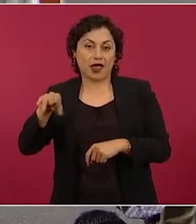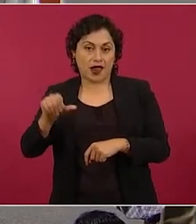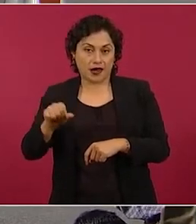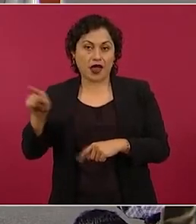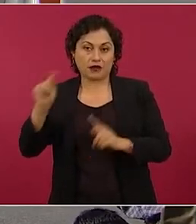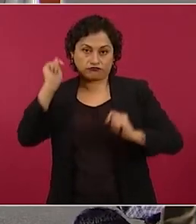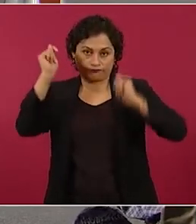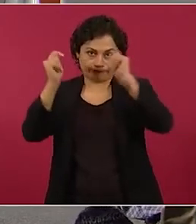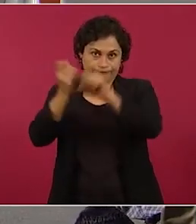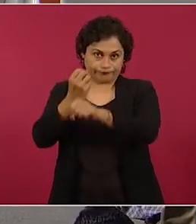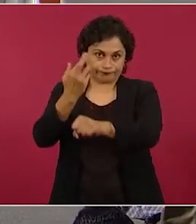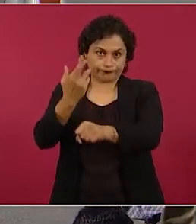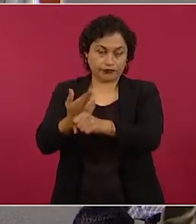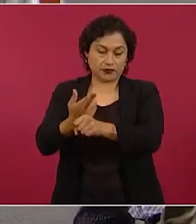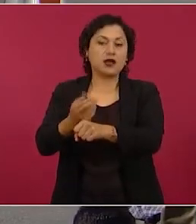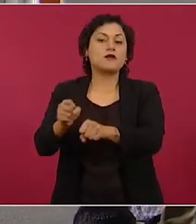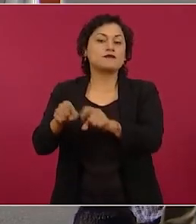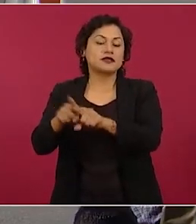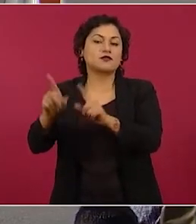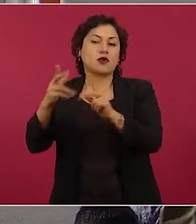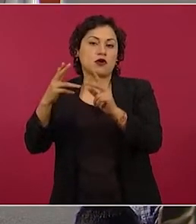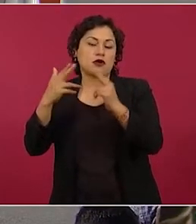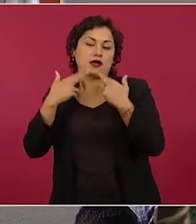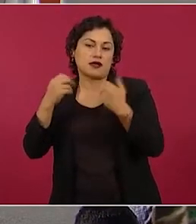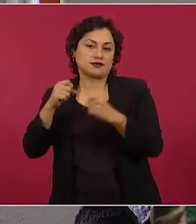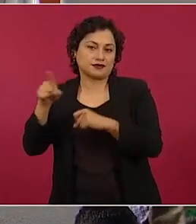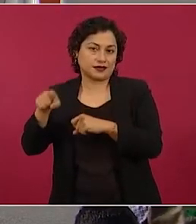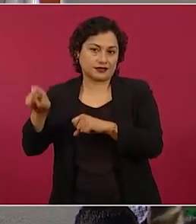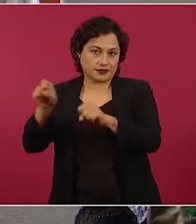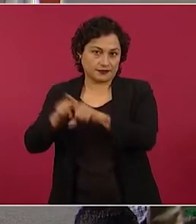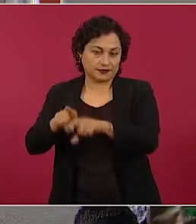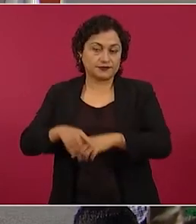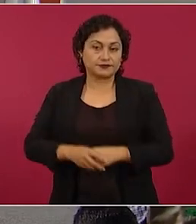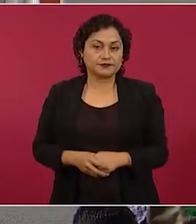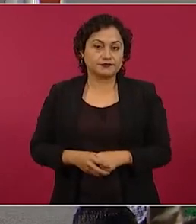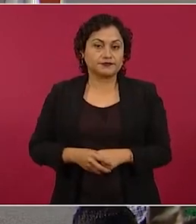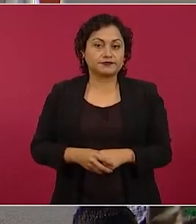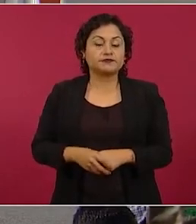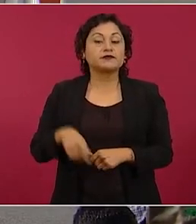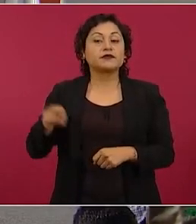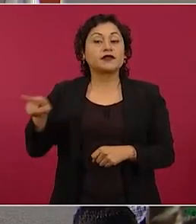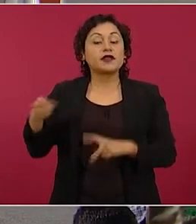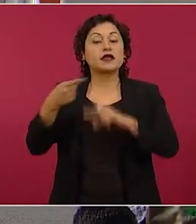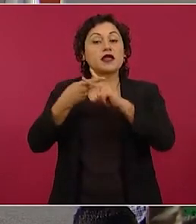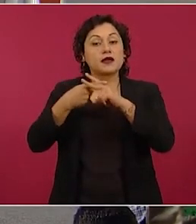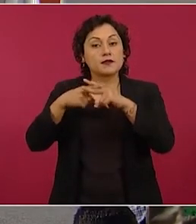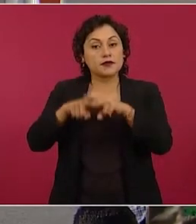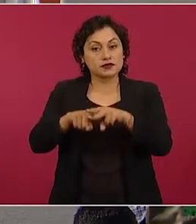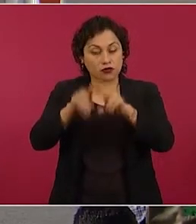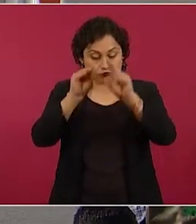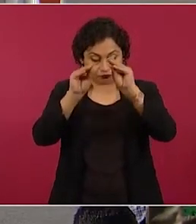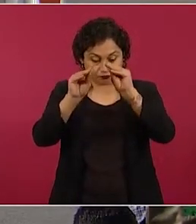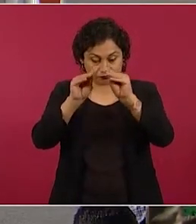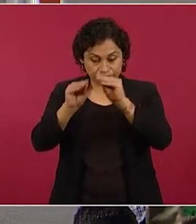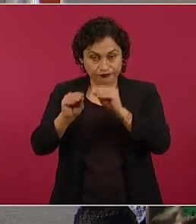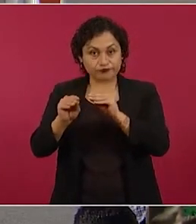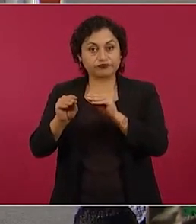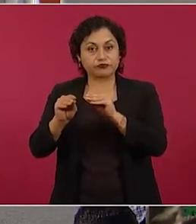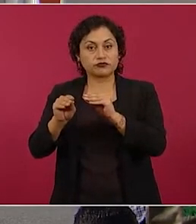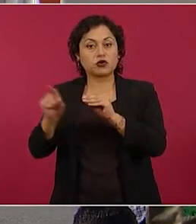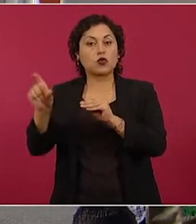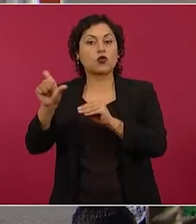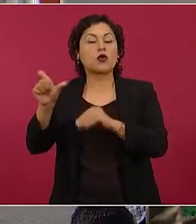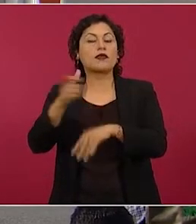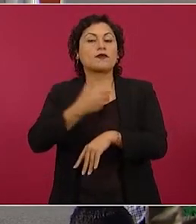y empezó a materializarse en el gobierno de